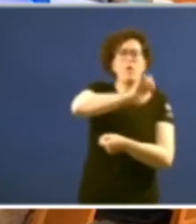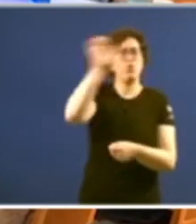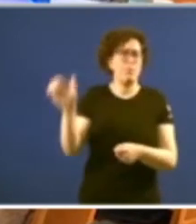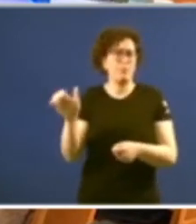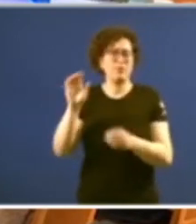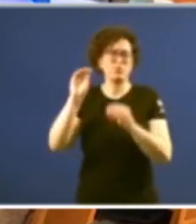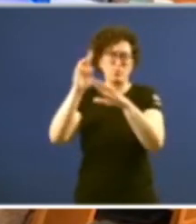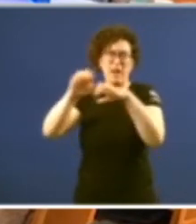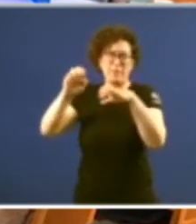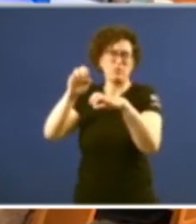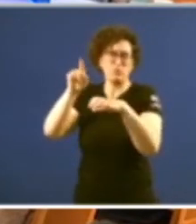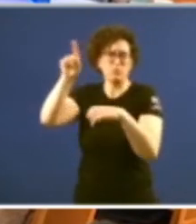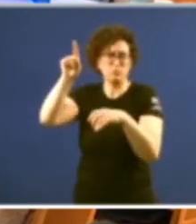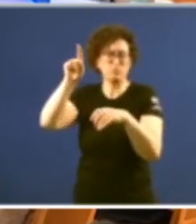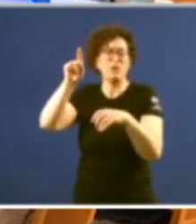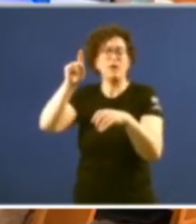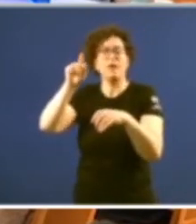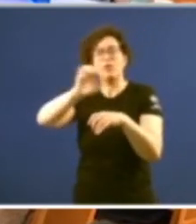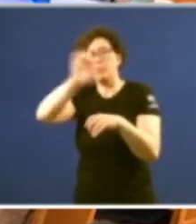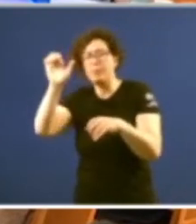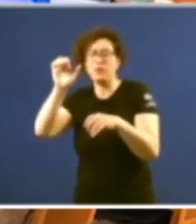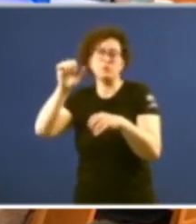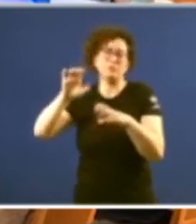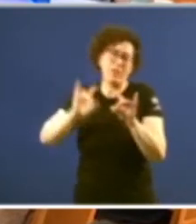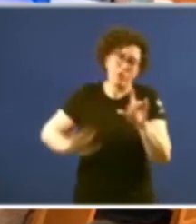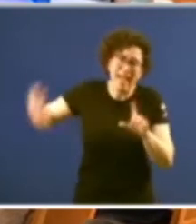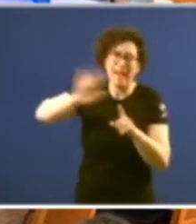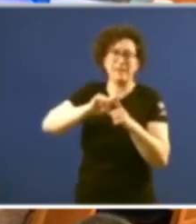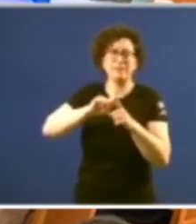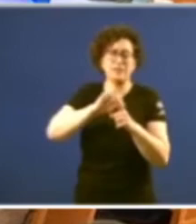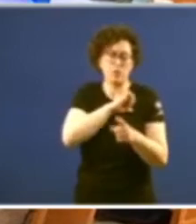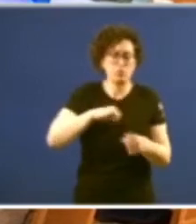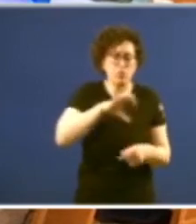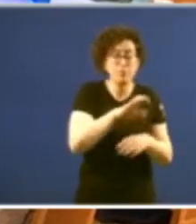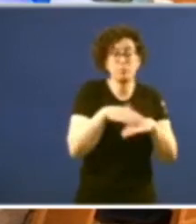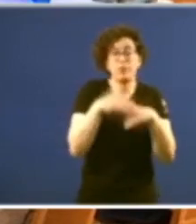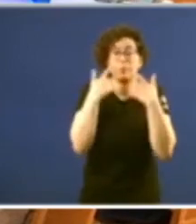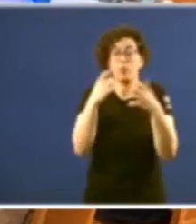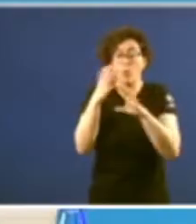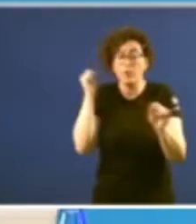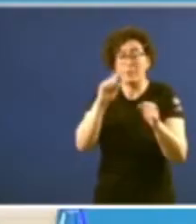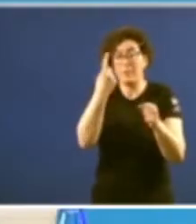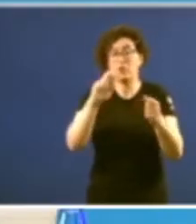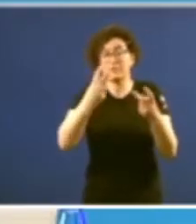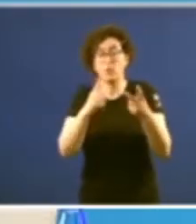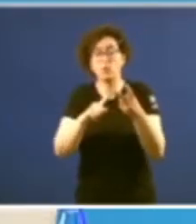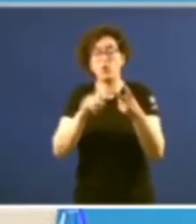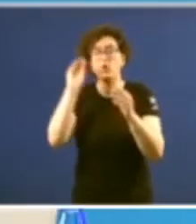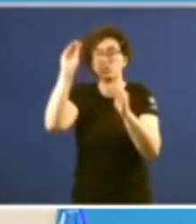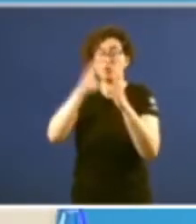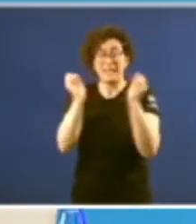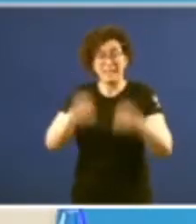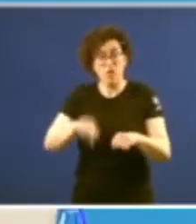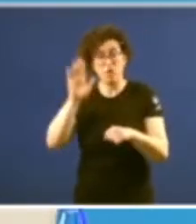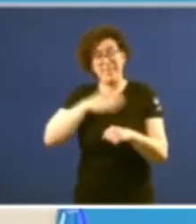regionales de los parlamentos autonómicos puesto que bueno el protocolo primero y segundo el tratado de Lisboa les da